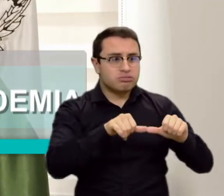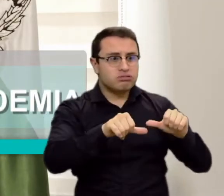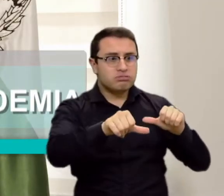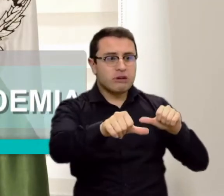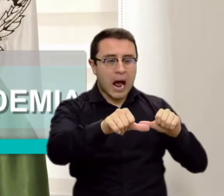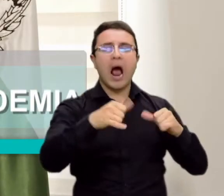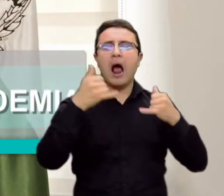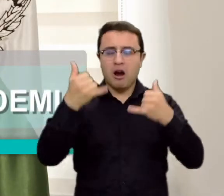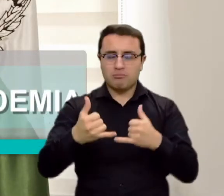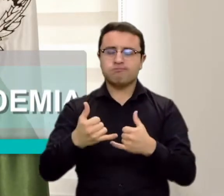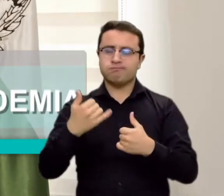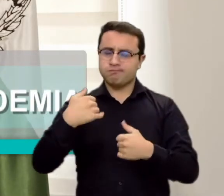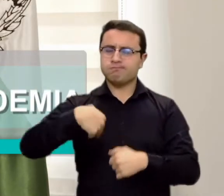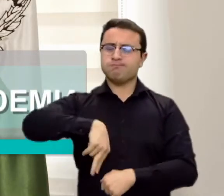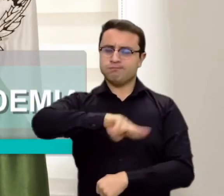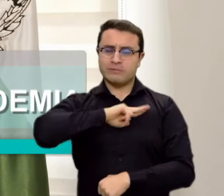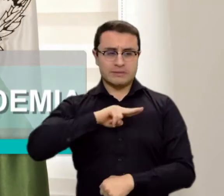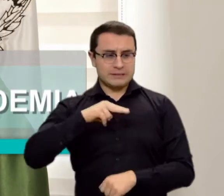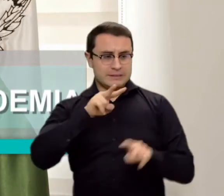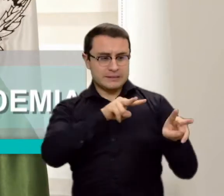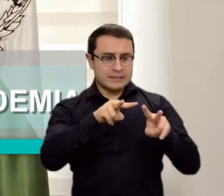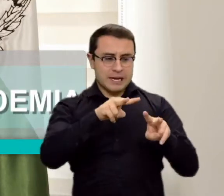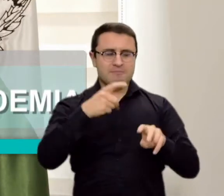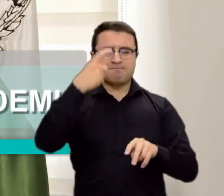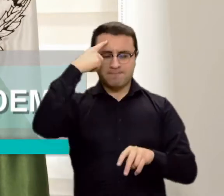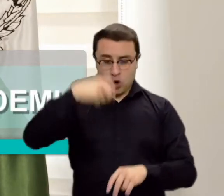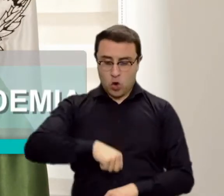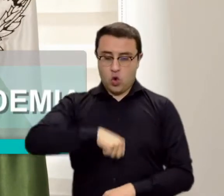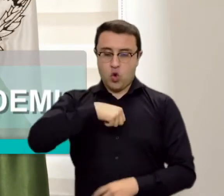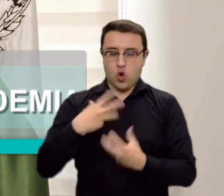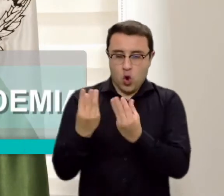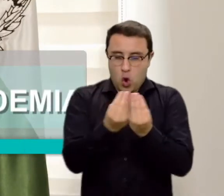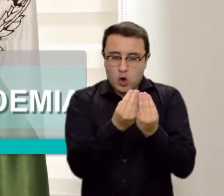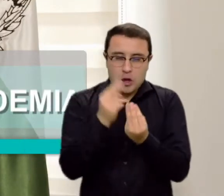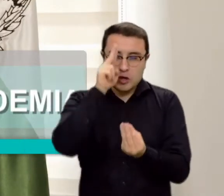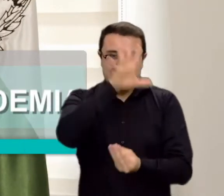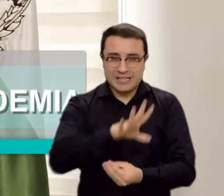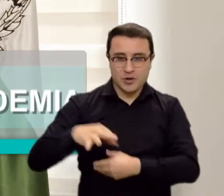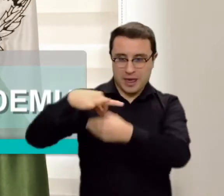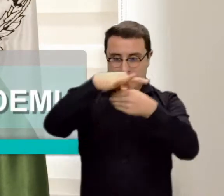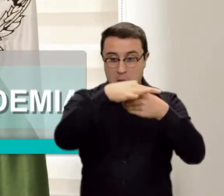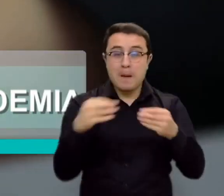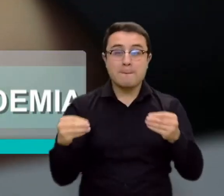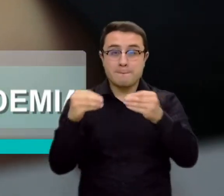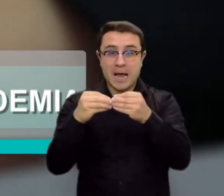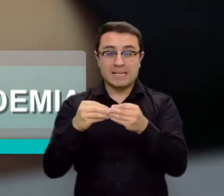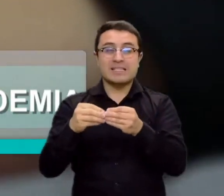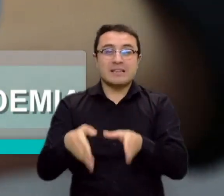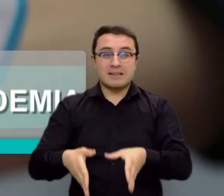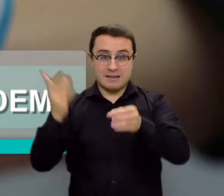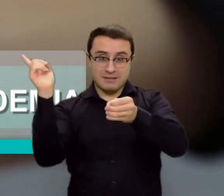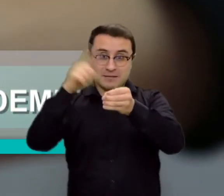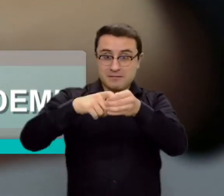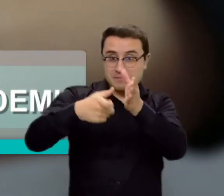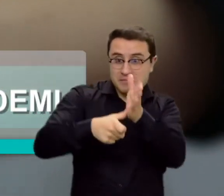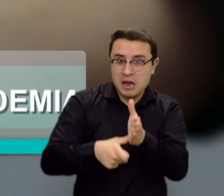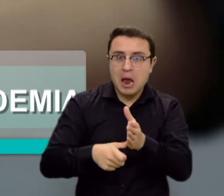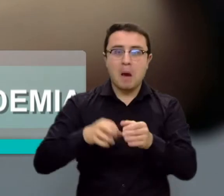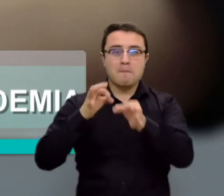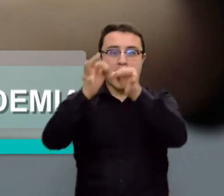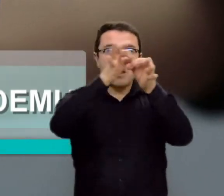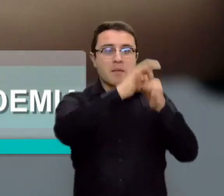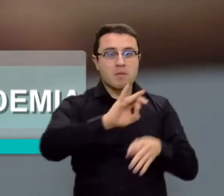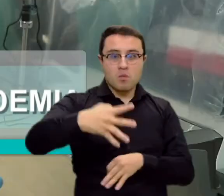sido un gran, gran motivo de orgullo para la organización electoral, Consejo Electoral y Registraduría poderlas hacer en estos cuatro